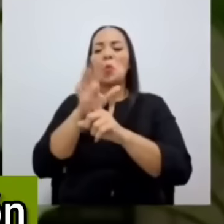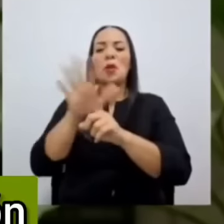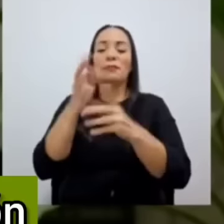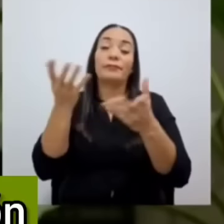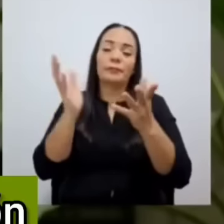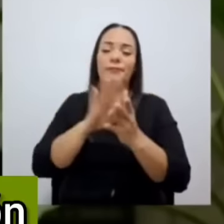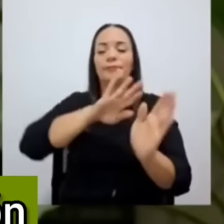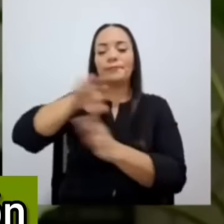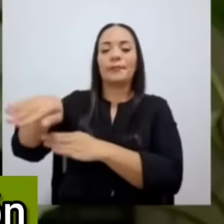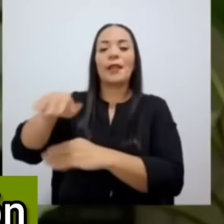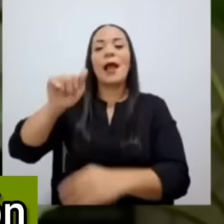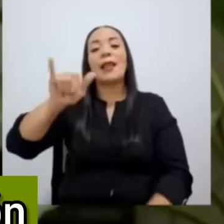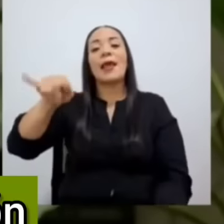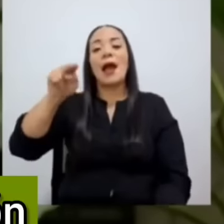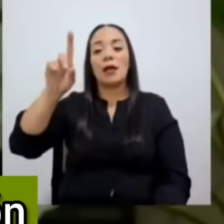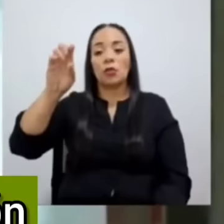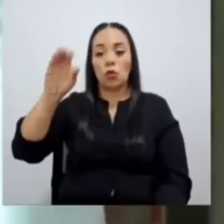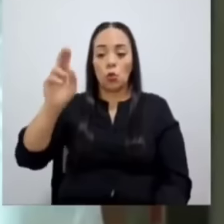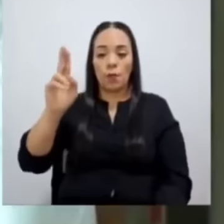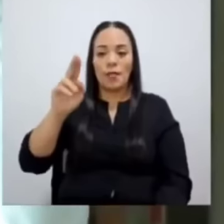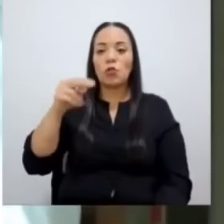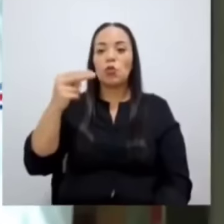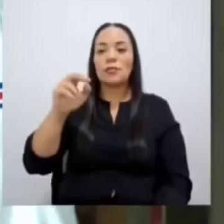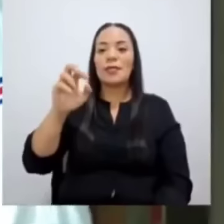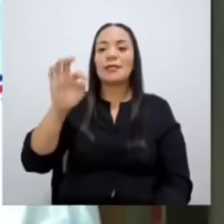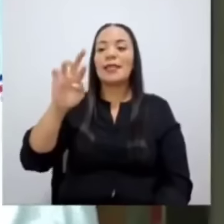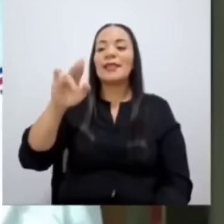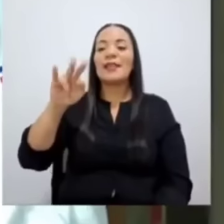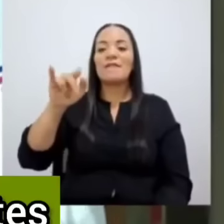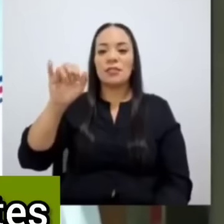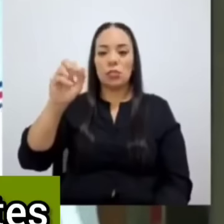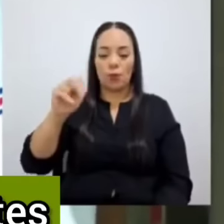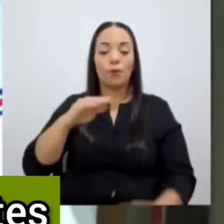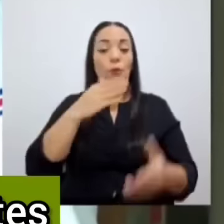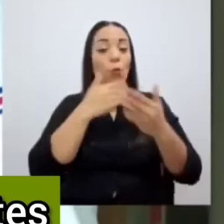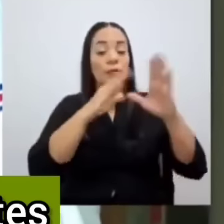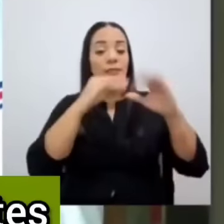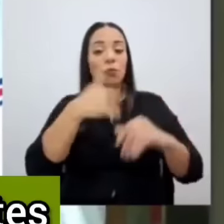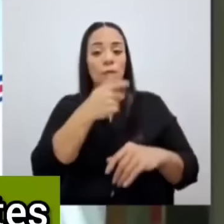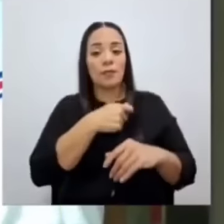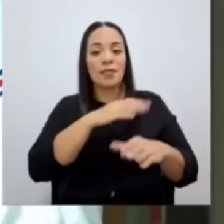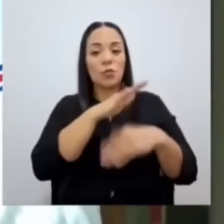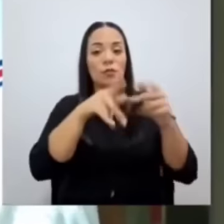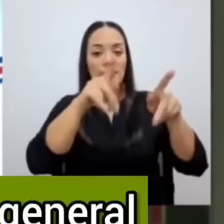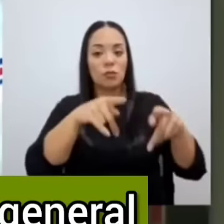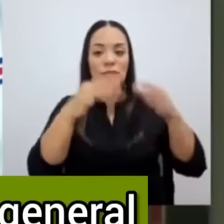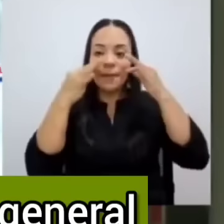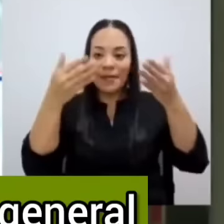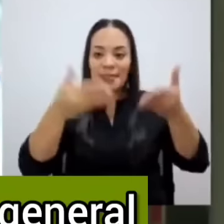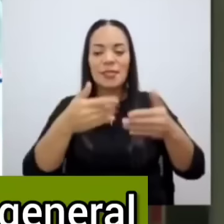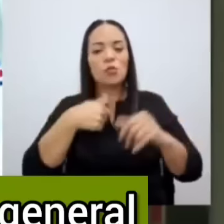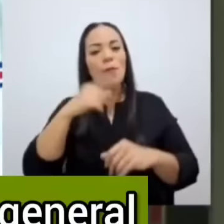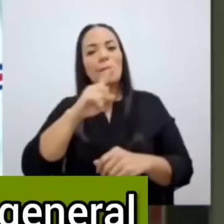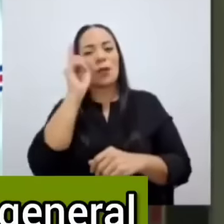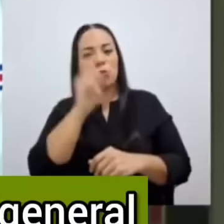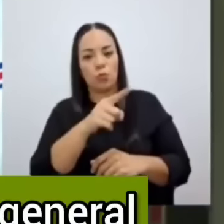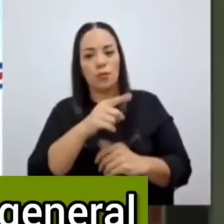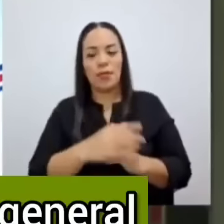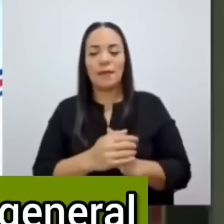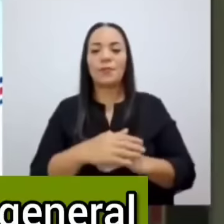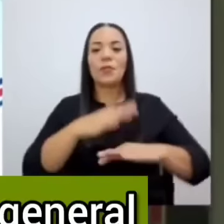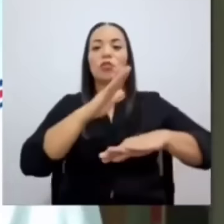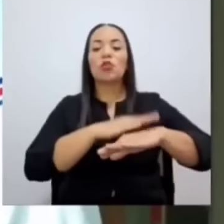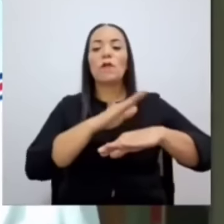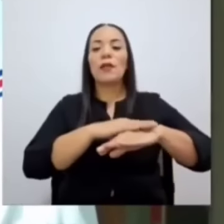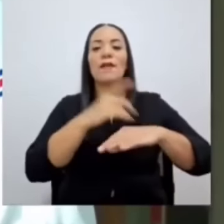Alejandro Urbina, de Noticias Tribisión. Muy buenas tardes, señor presidente, y a todos los presentes. Quiero preguntarle también sobre el